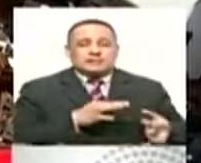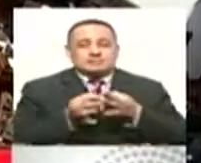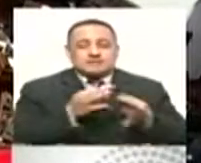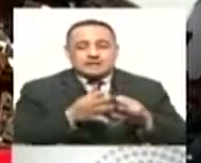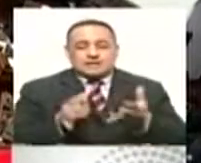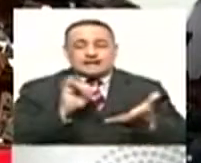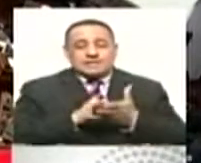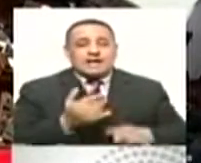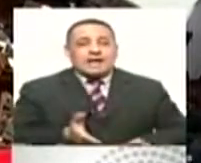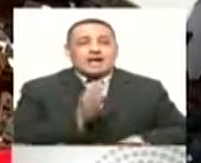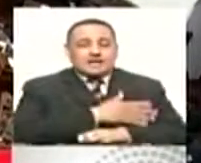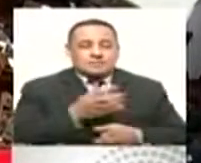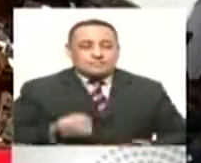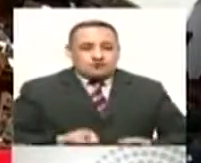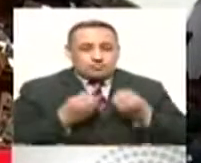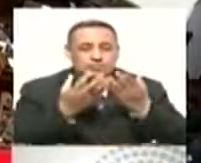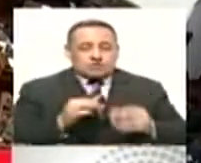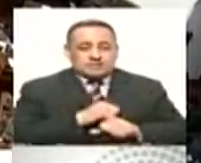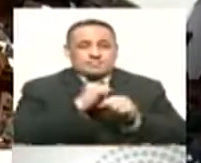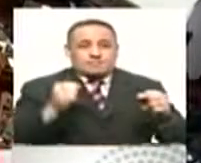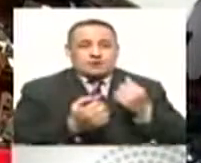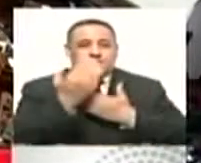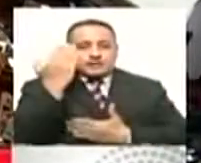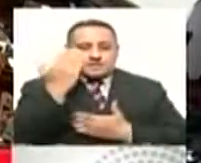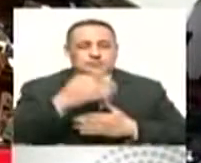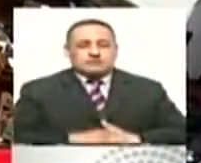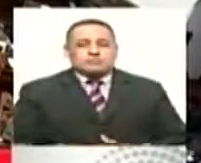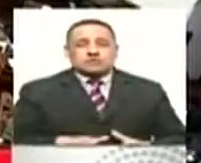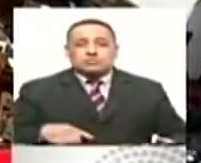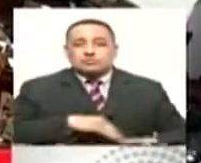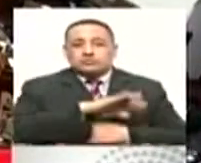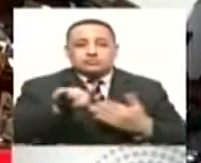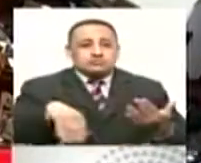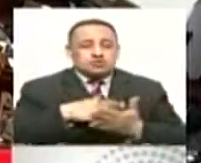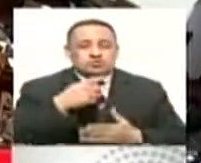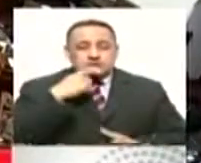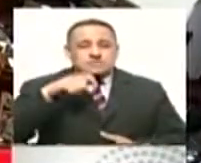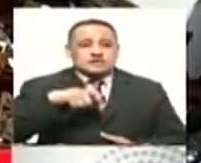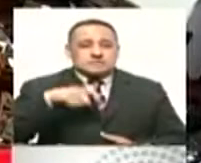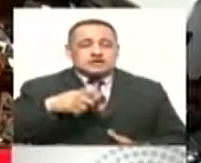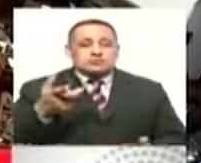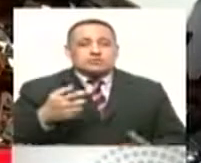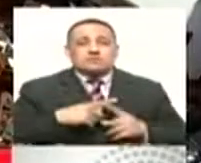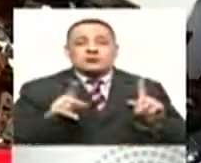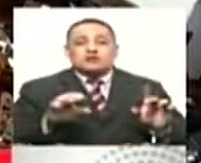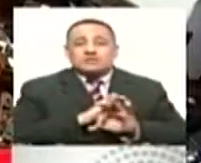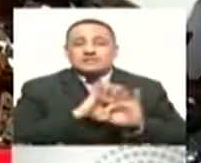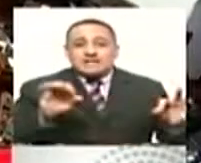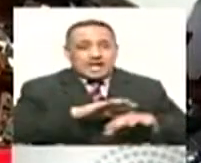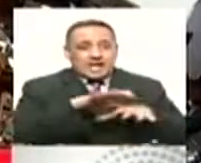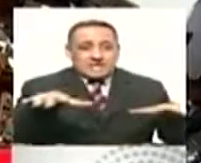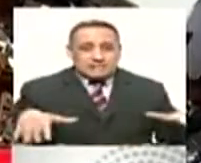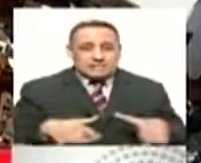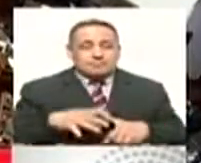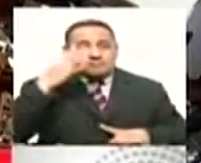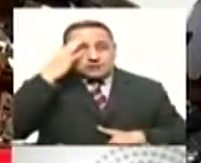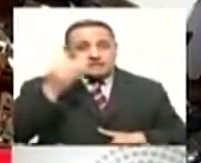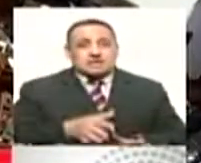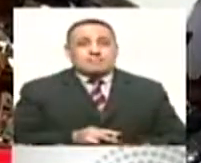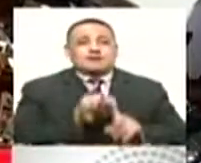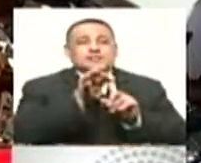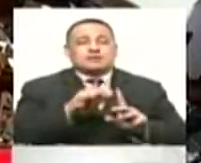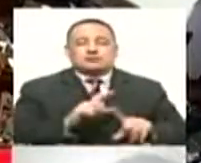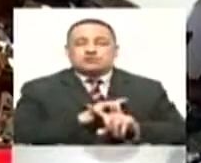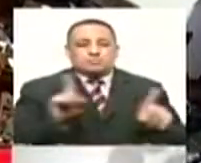gente pueda estar, digamos, relativamente protegida. Es verdad que hemos empezado relativamente tarde,